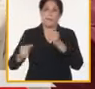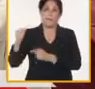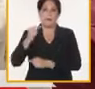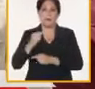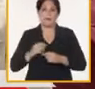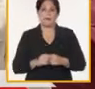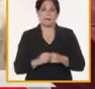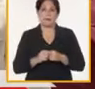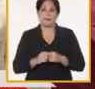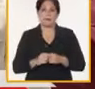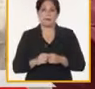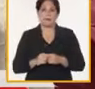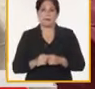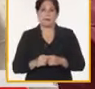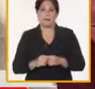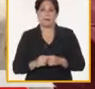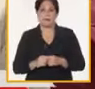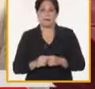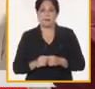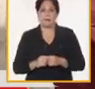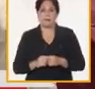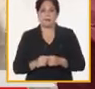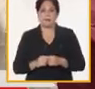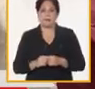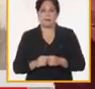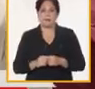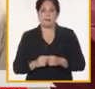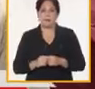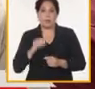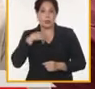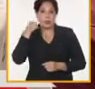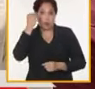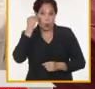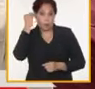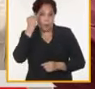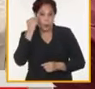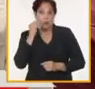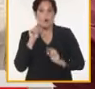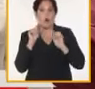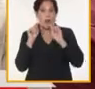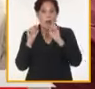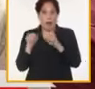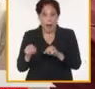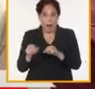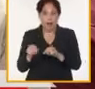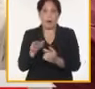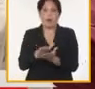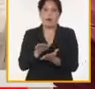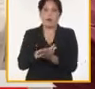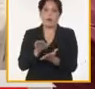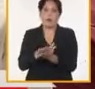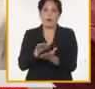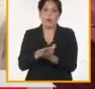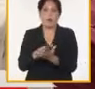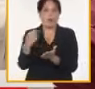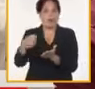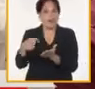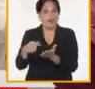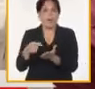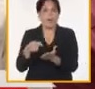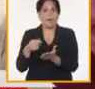cadena productiva que son los productores y yo creo que ahí nosotros tenemos reservas infinitas que tenemos que seguir